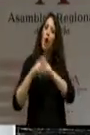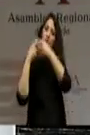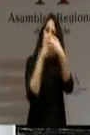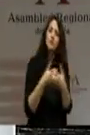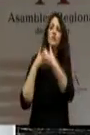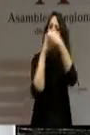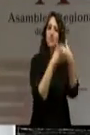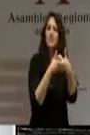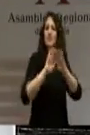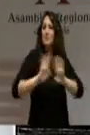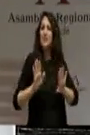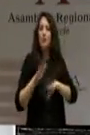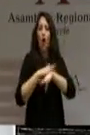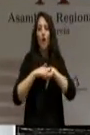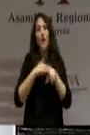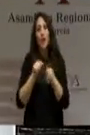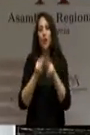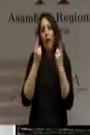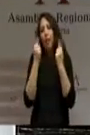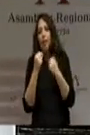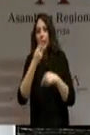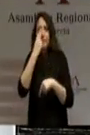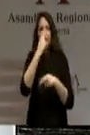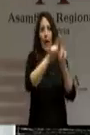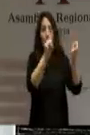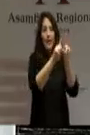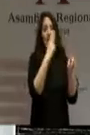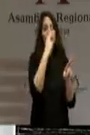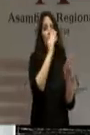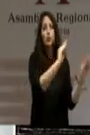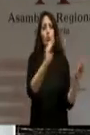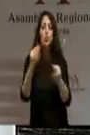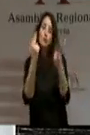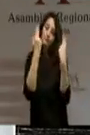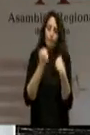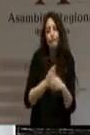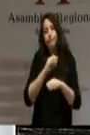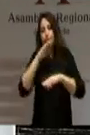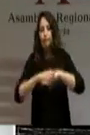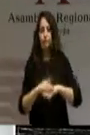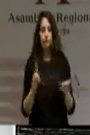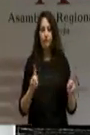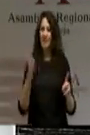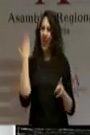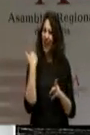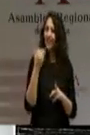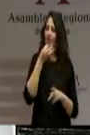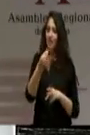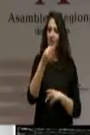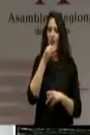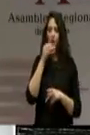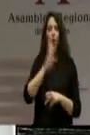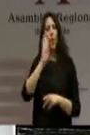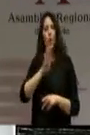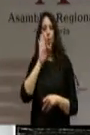no un Gobierno que se allane a los intereses de las empresas. Ayer escuchamos al aspirante mencionar la corrupción como una